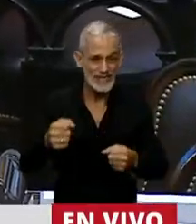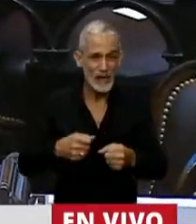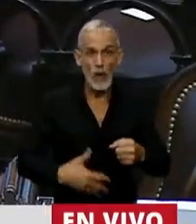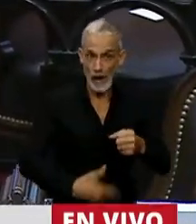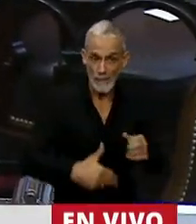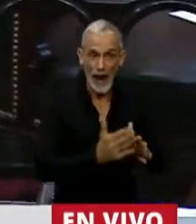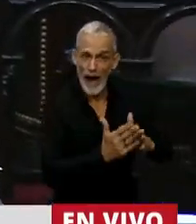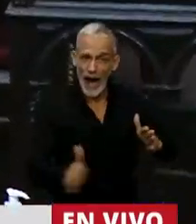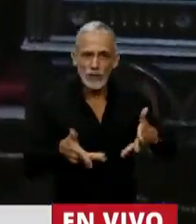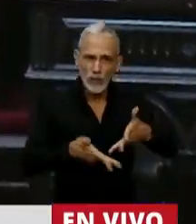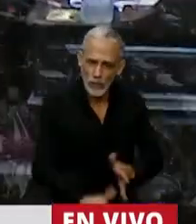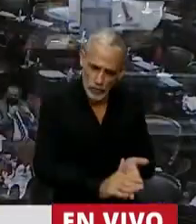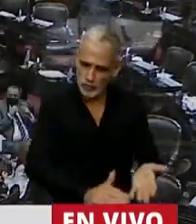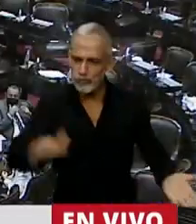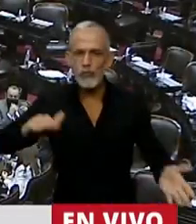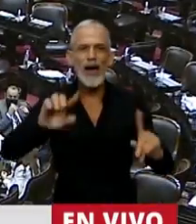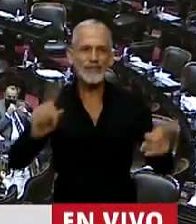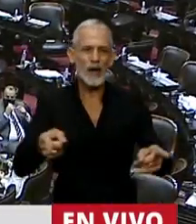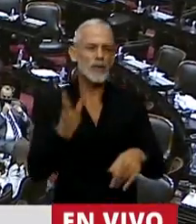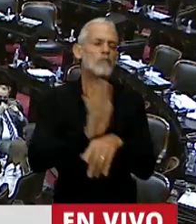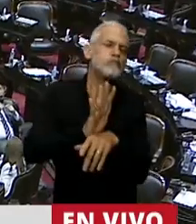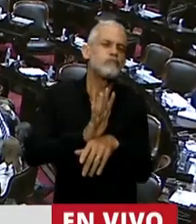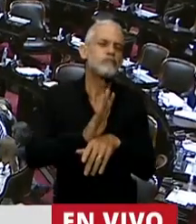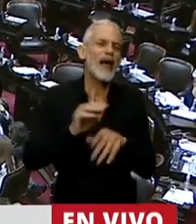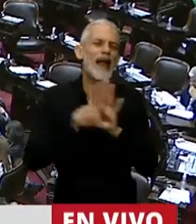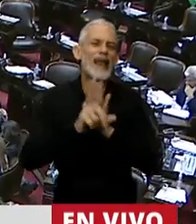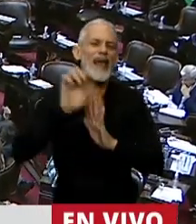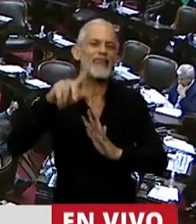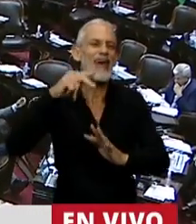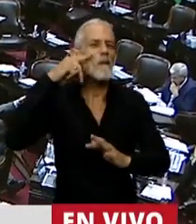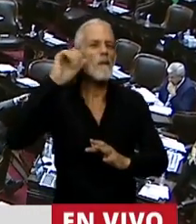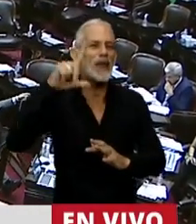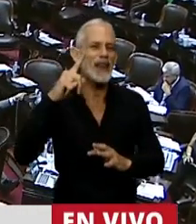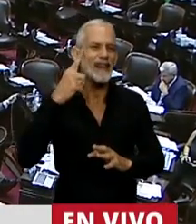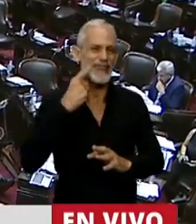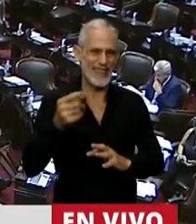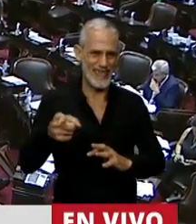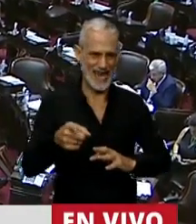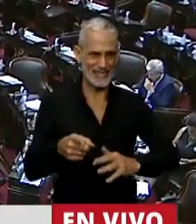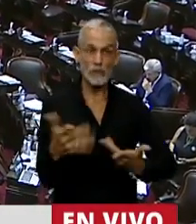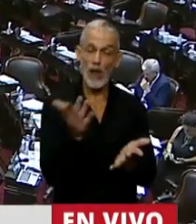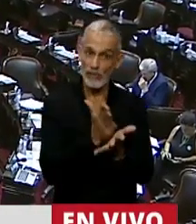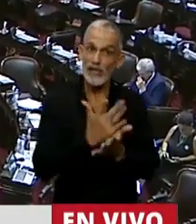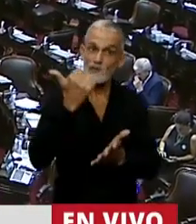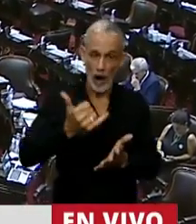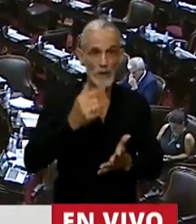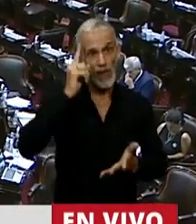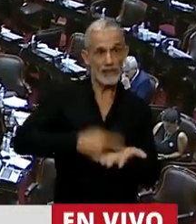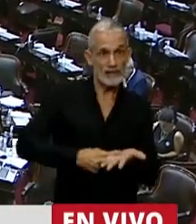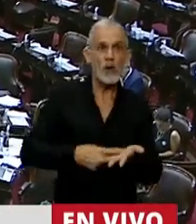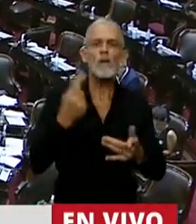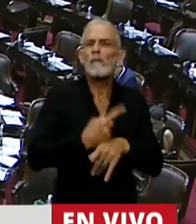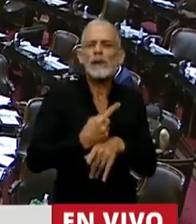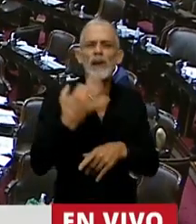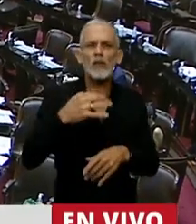y la primera infancia, conocida como la ley de los mil días. Porque para que haya derecho a decidir, hay que